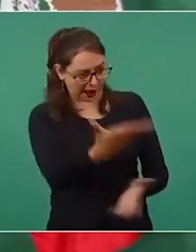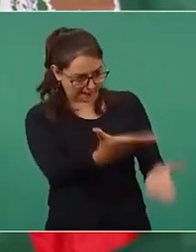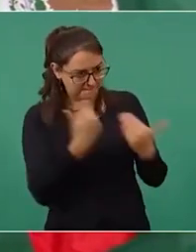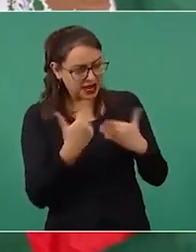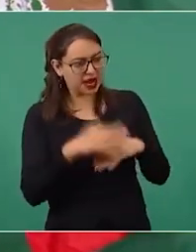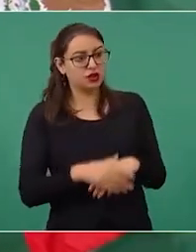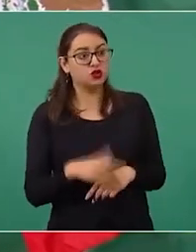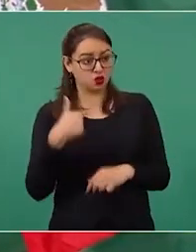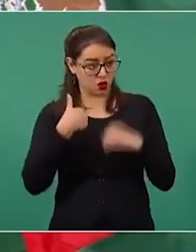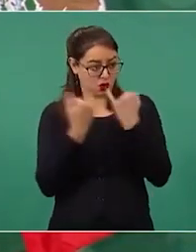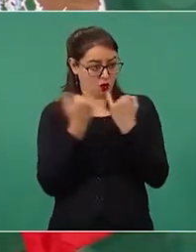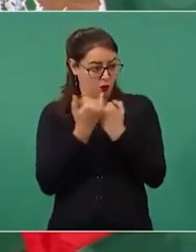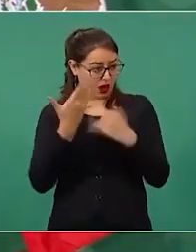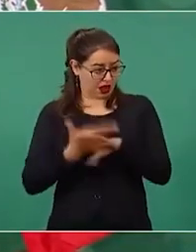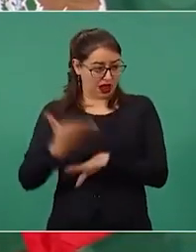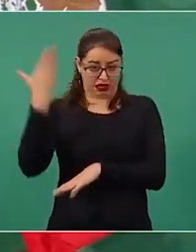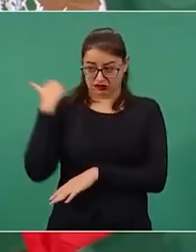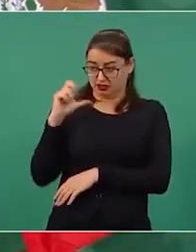Díaz Ordaz.